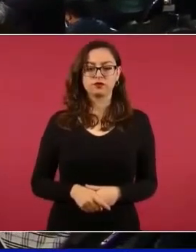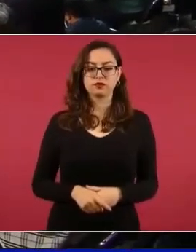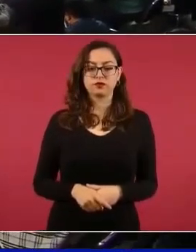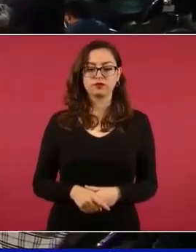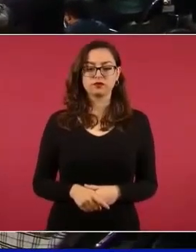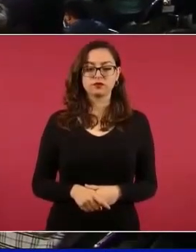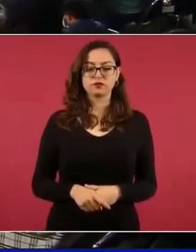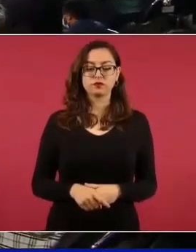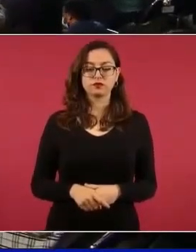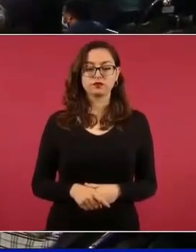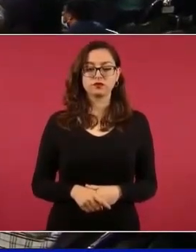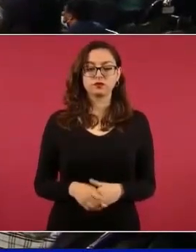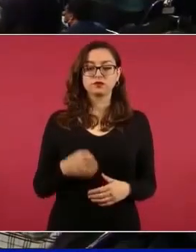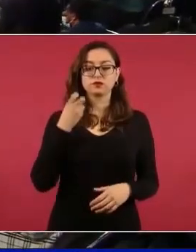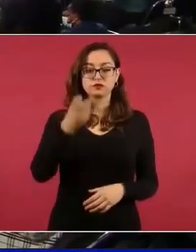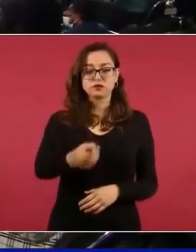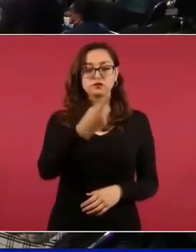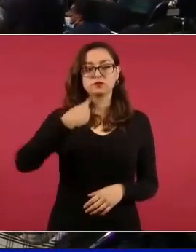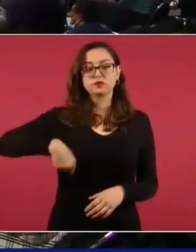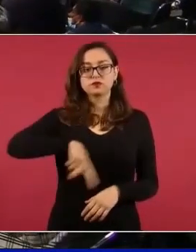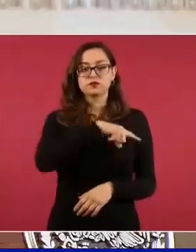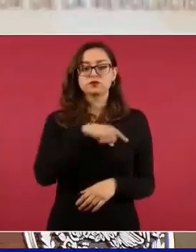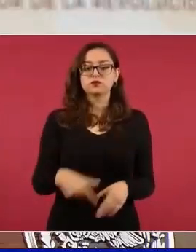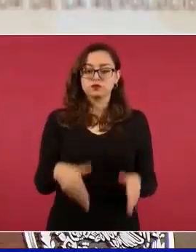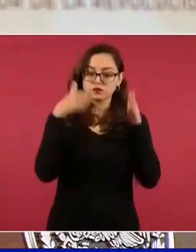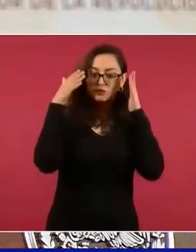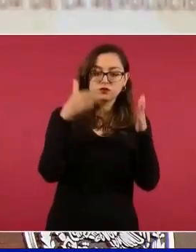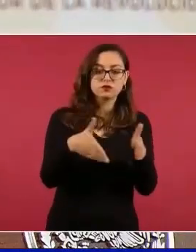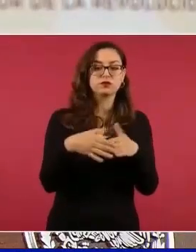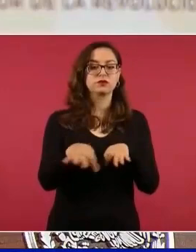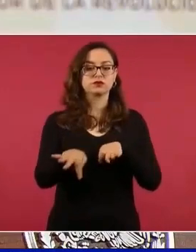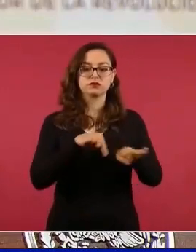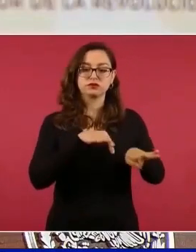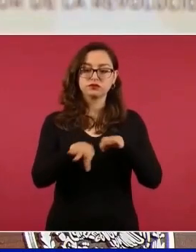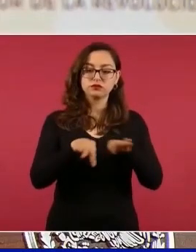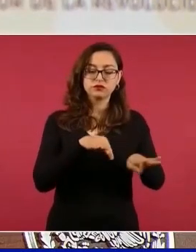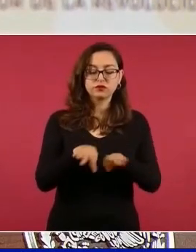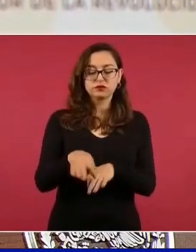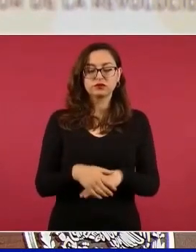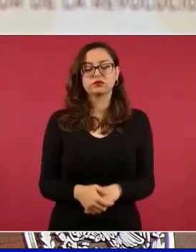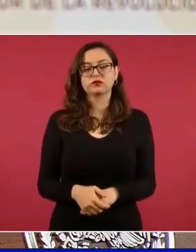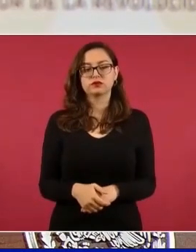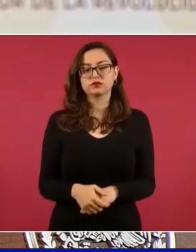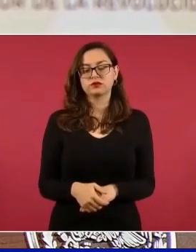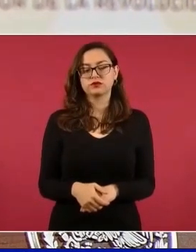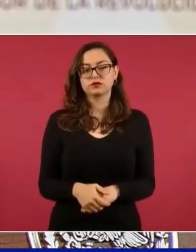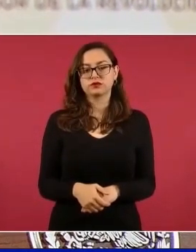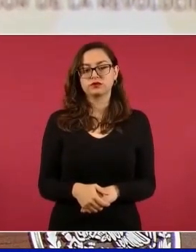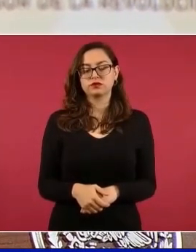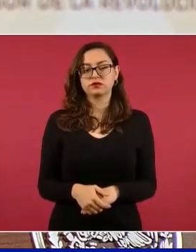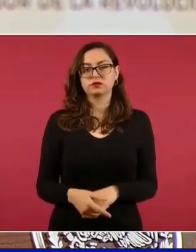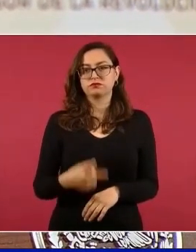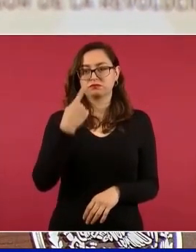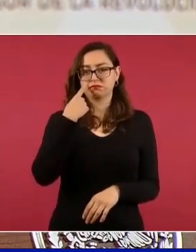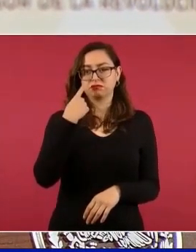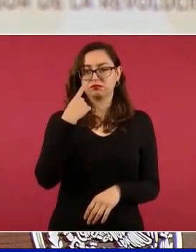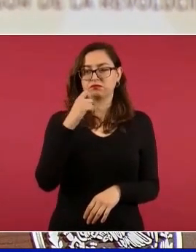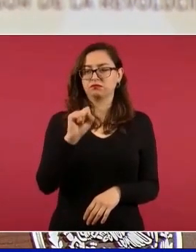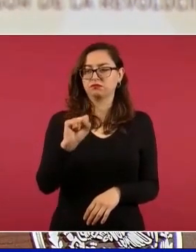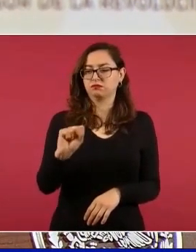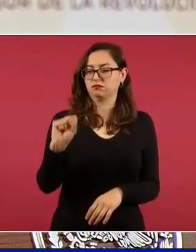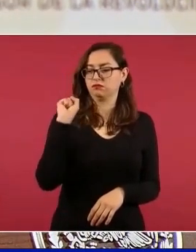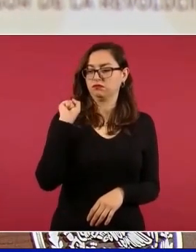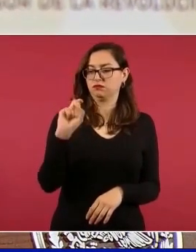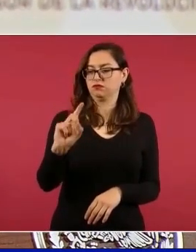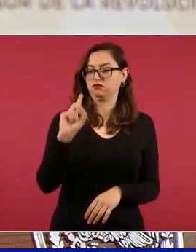En eso estamos. En fin de semana estuve en